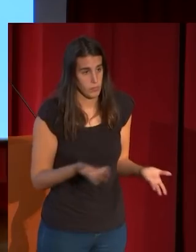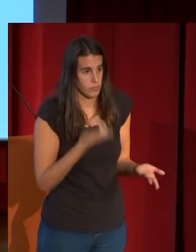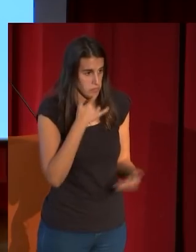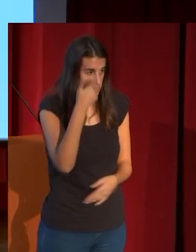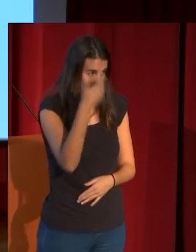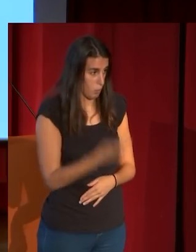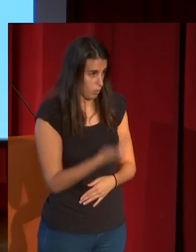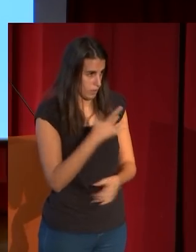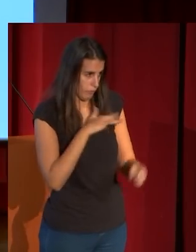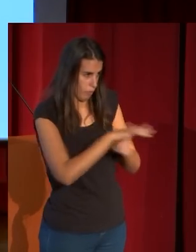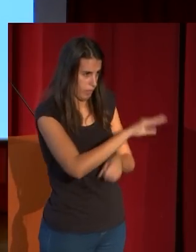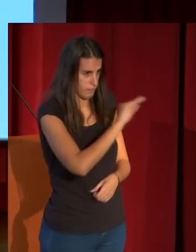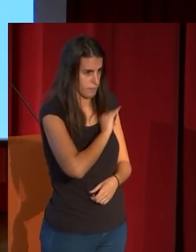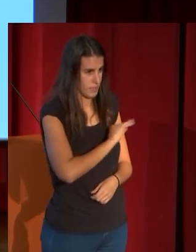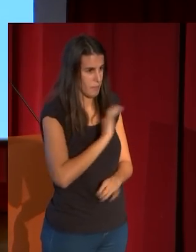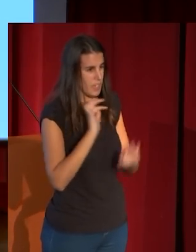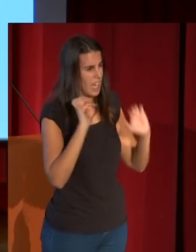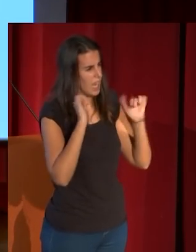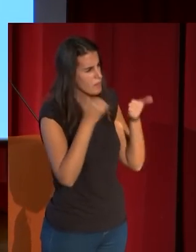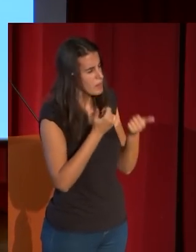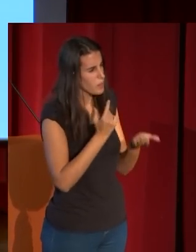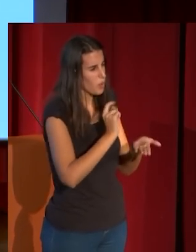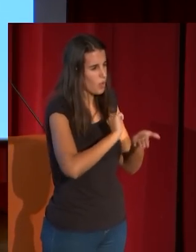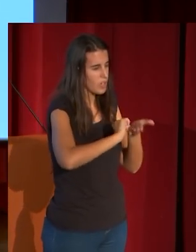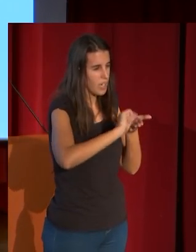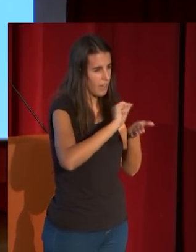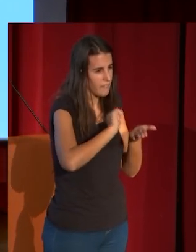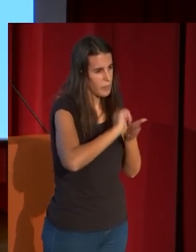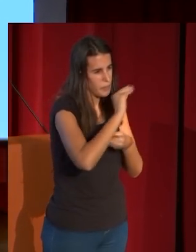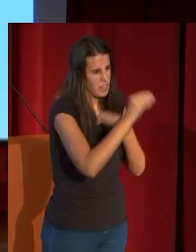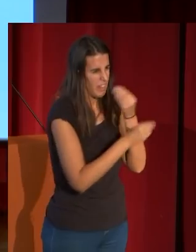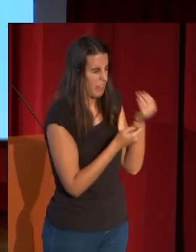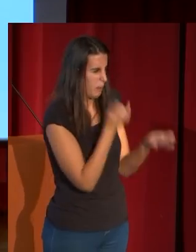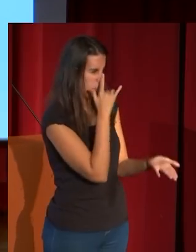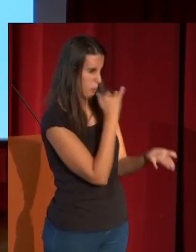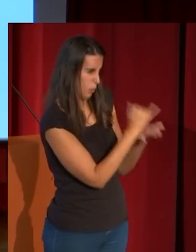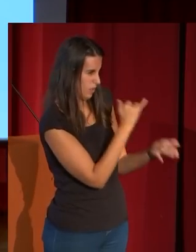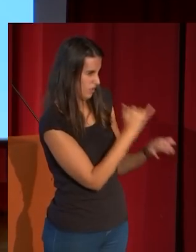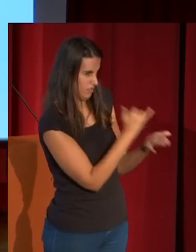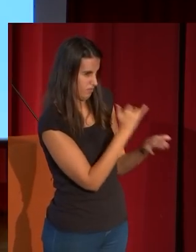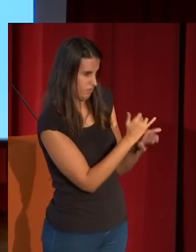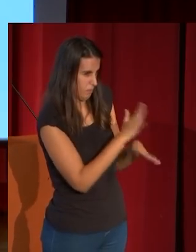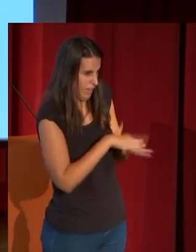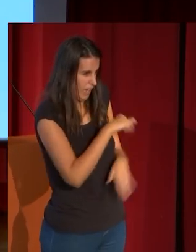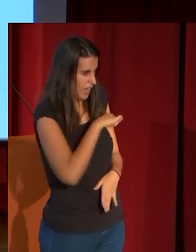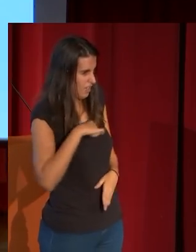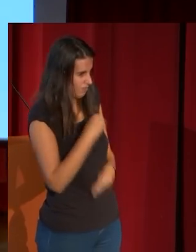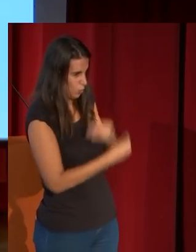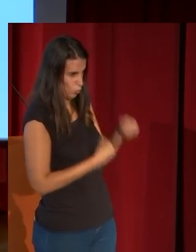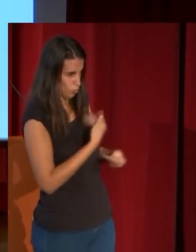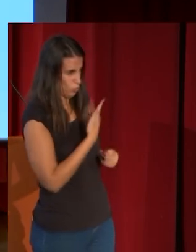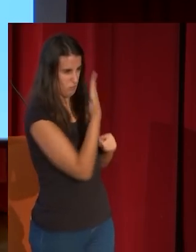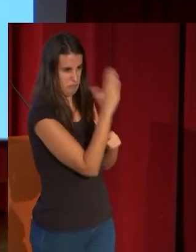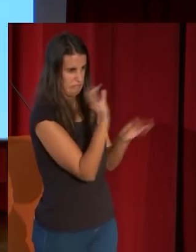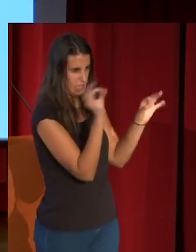importante en Fortuny. Al principio él hace el grabado y hace unas pocas pruebas. Lo hace casi para sí. Lo suele trabajar por